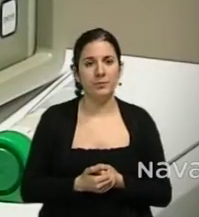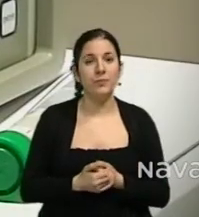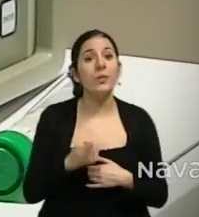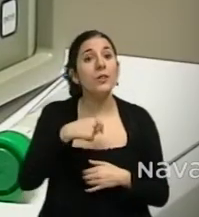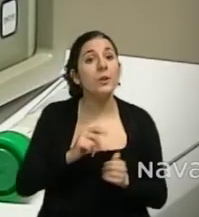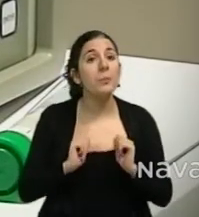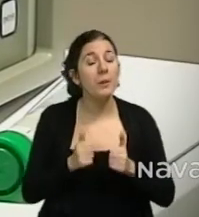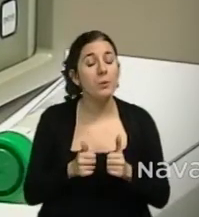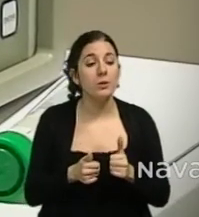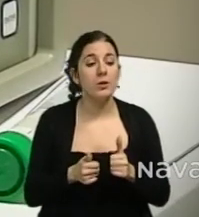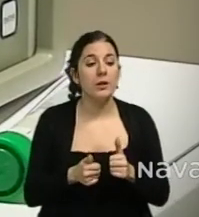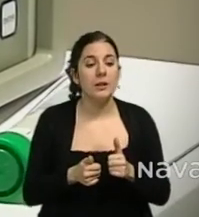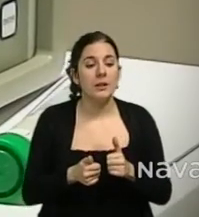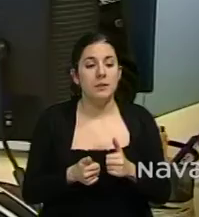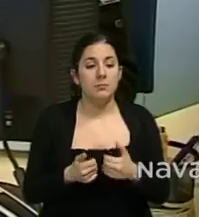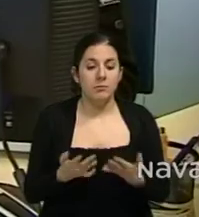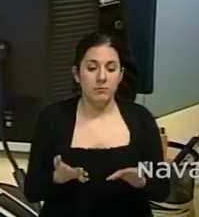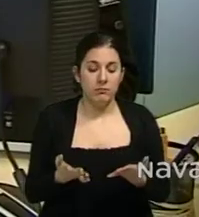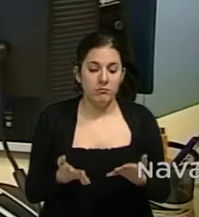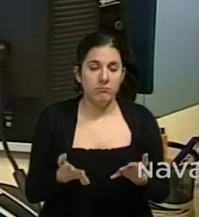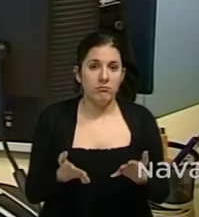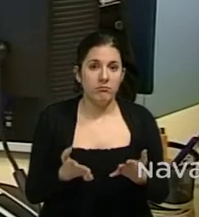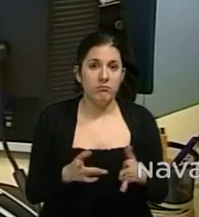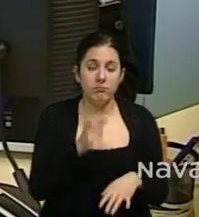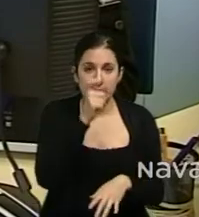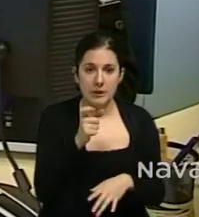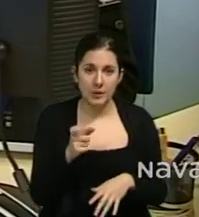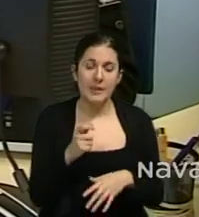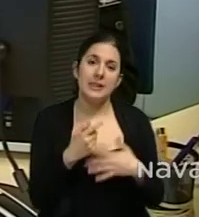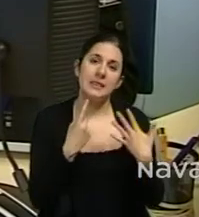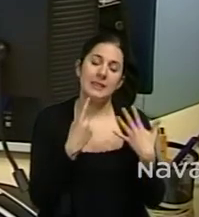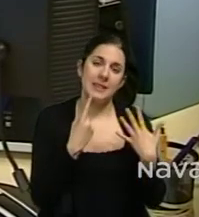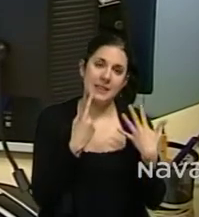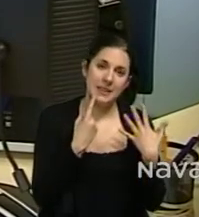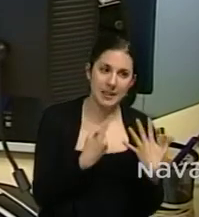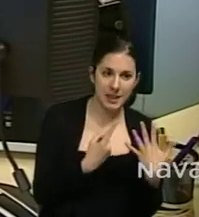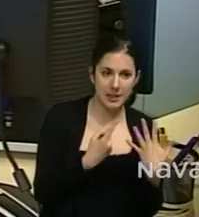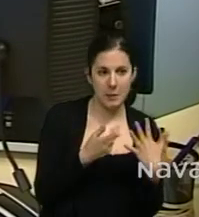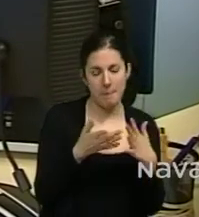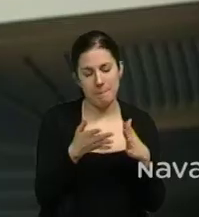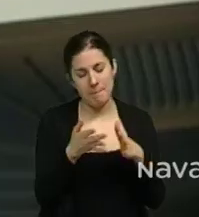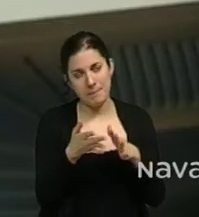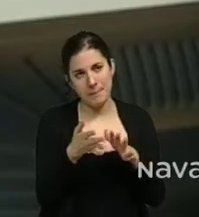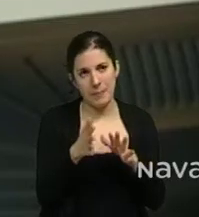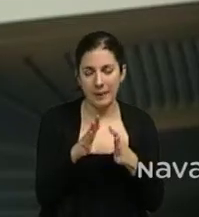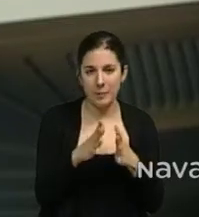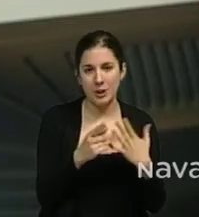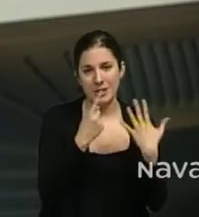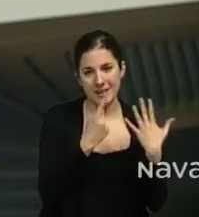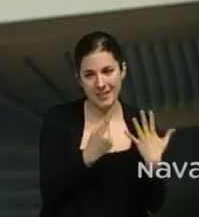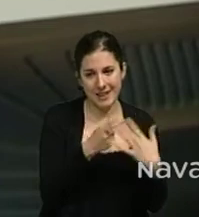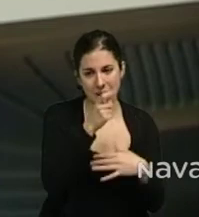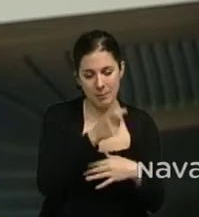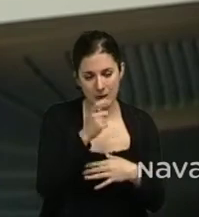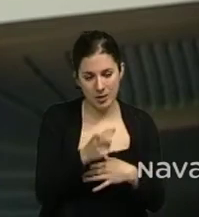Inicialmente, pues, estábamos los seis, digamoslo así, personas que más capitalizamos